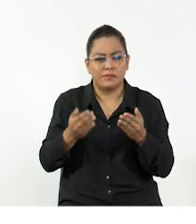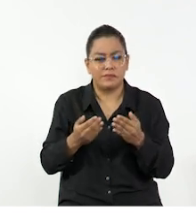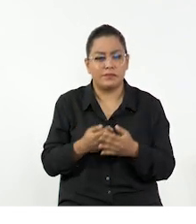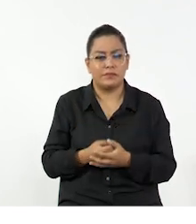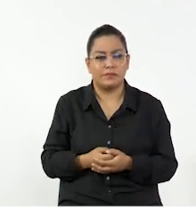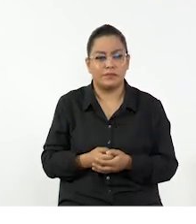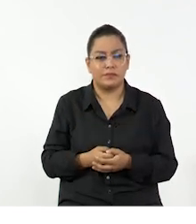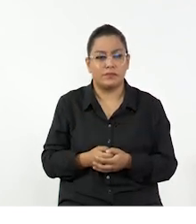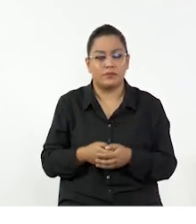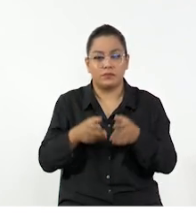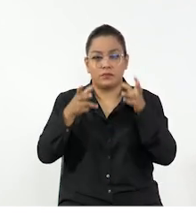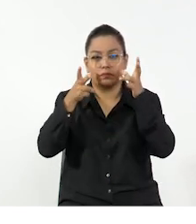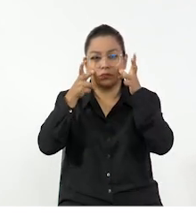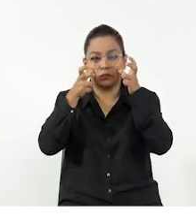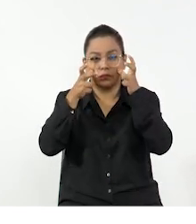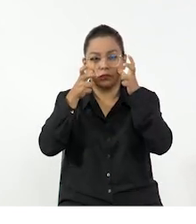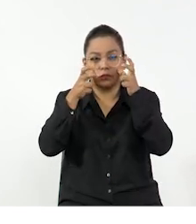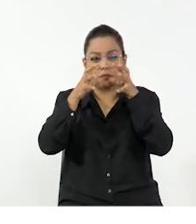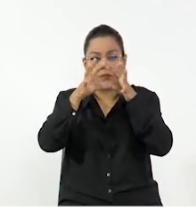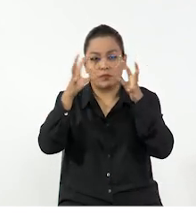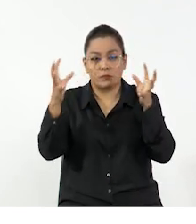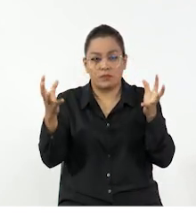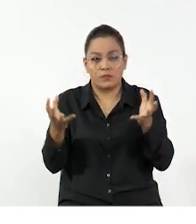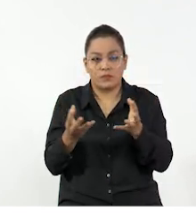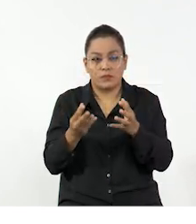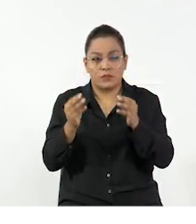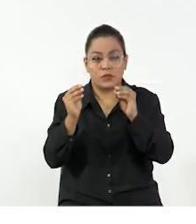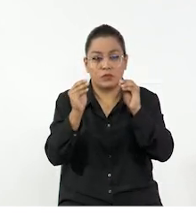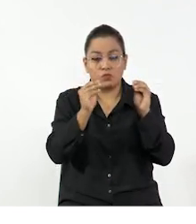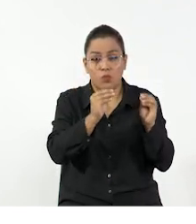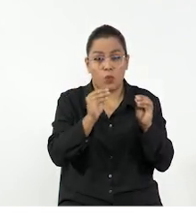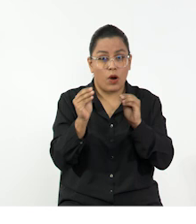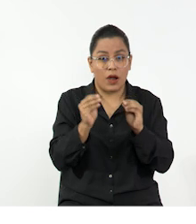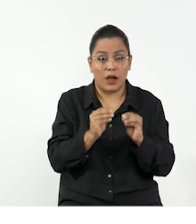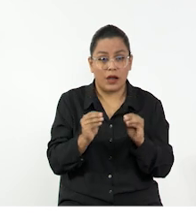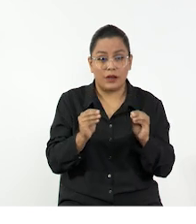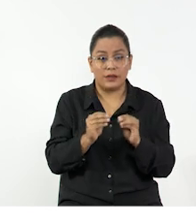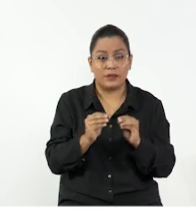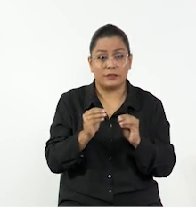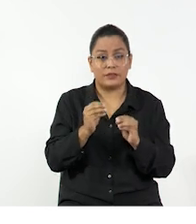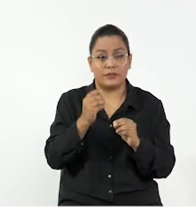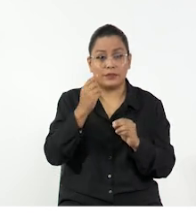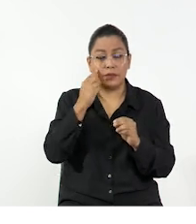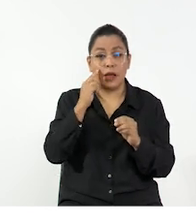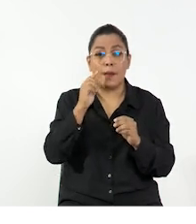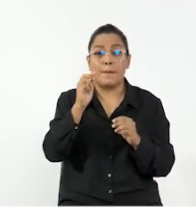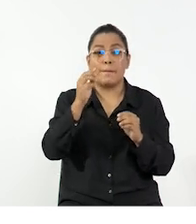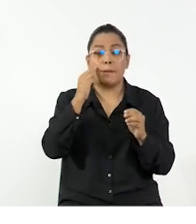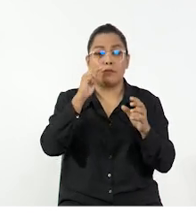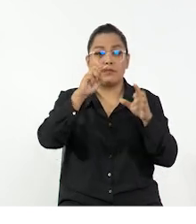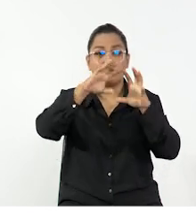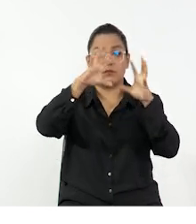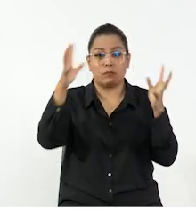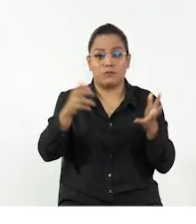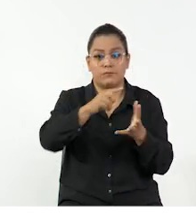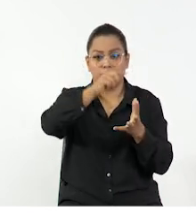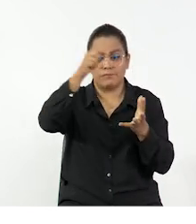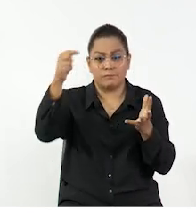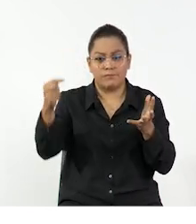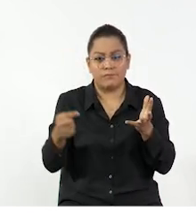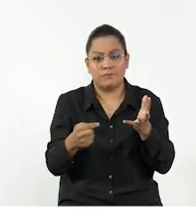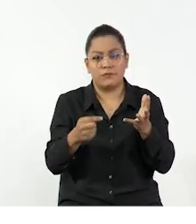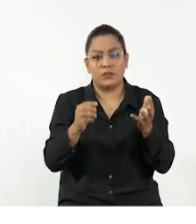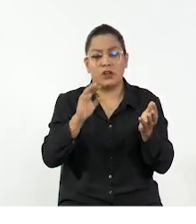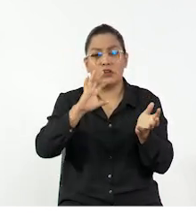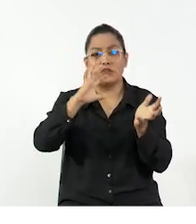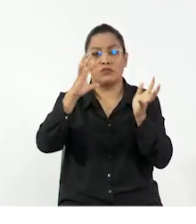referencia para ver cómo funciona este fenómeno. Podemos observar que la Tierra y la Luna se trasladan en sus órbitas respectivas, pero a